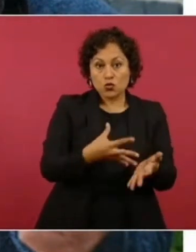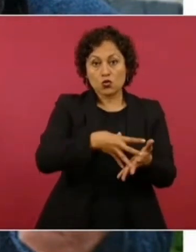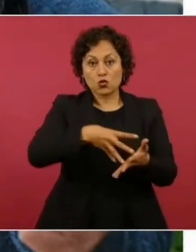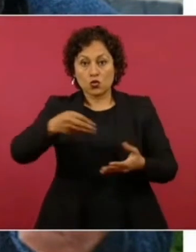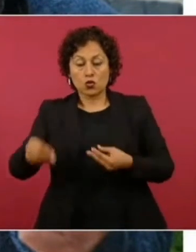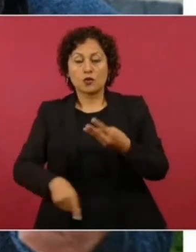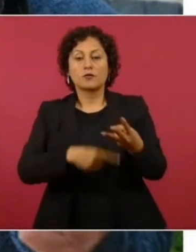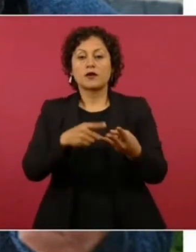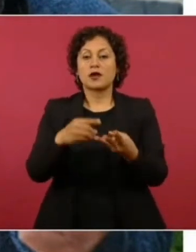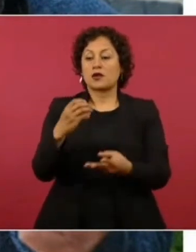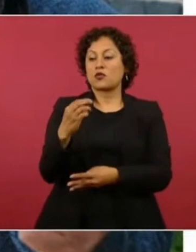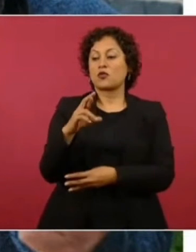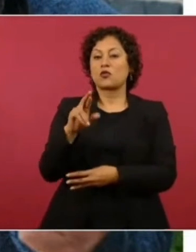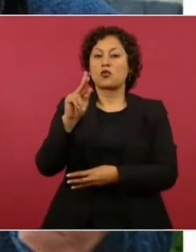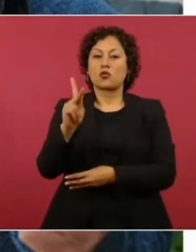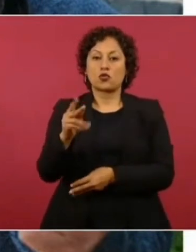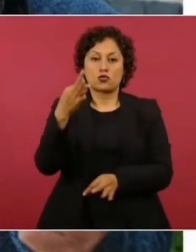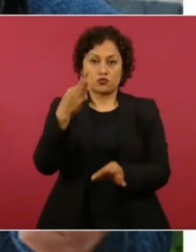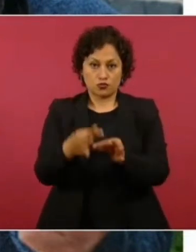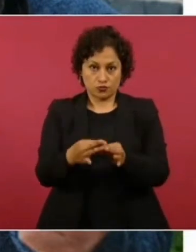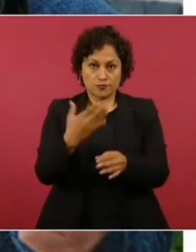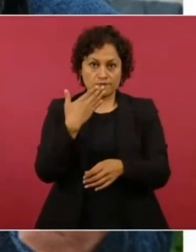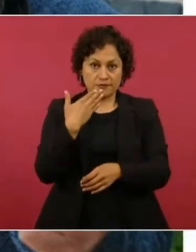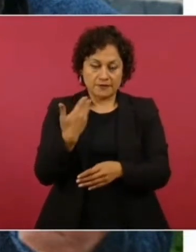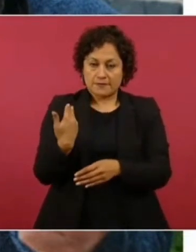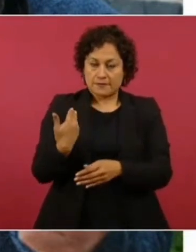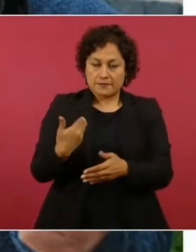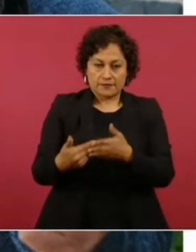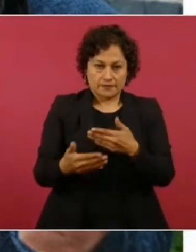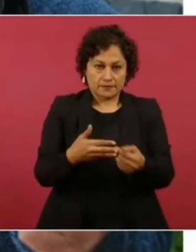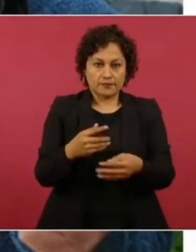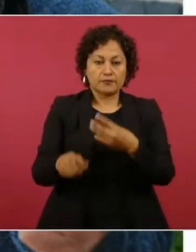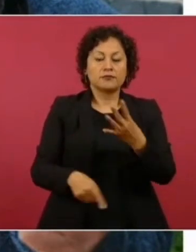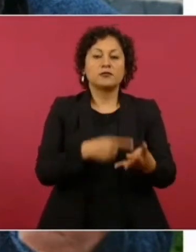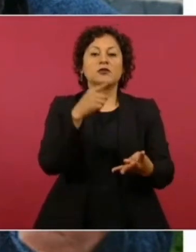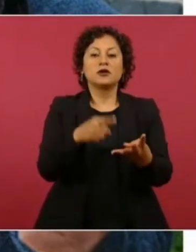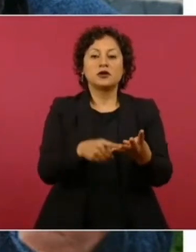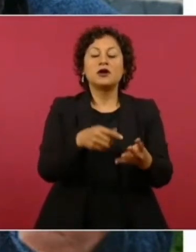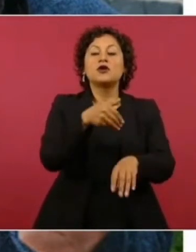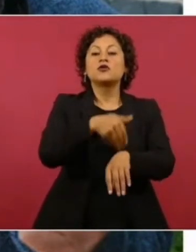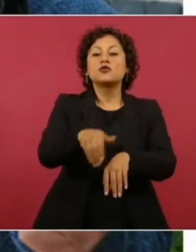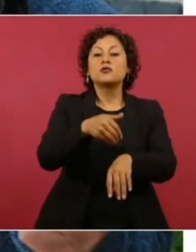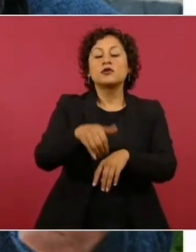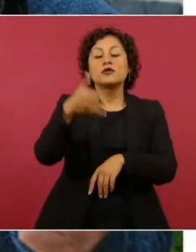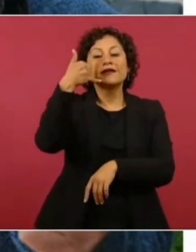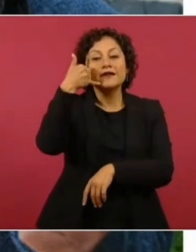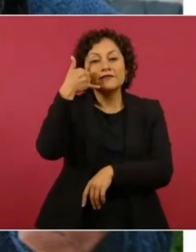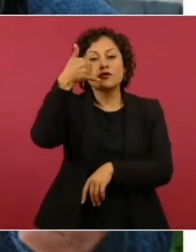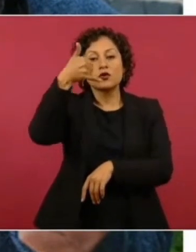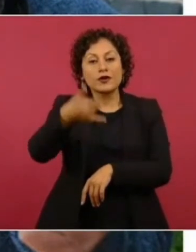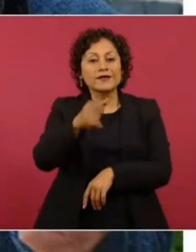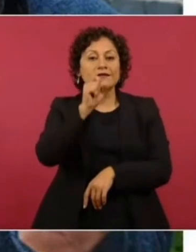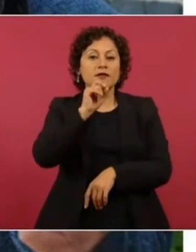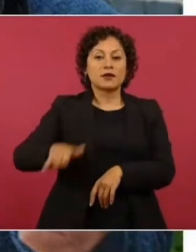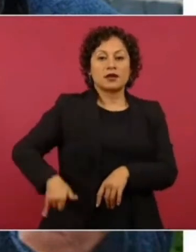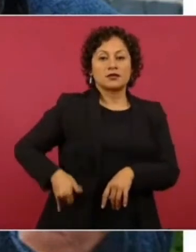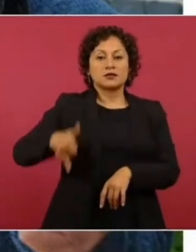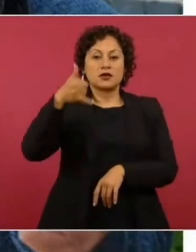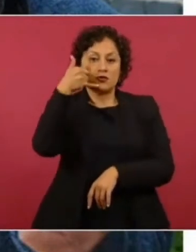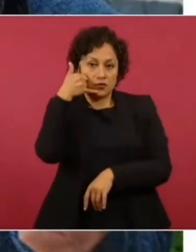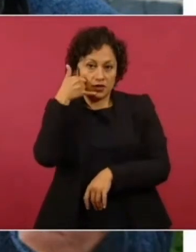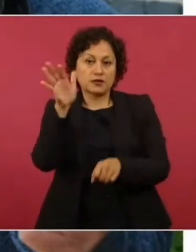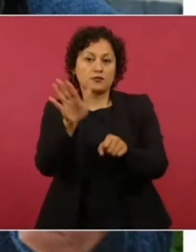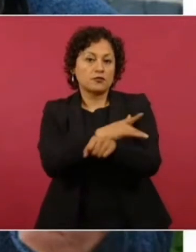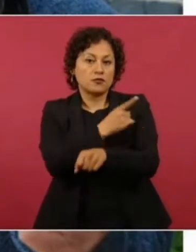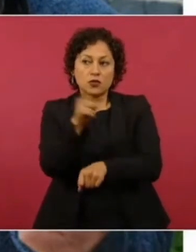impresión, el comprobante de domicilio y un número de teléfono, tanto de casa como de celular. Porque a través de un mensaje